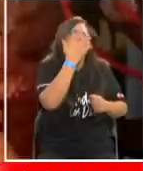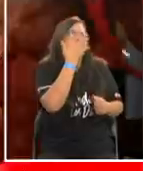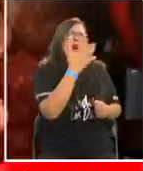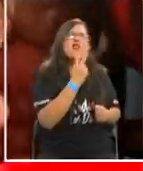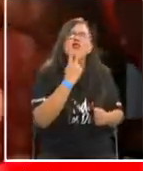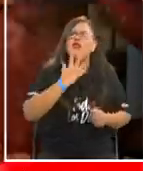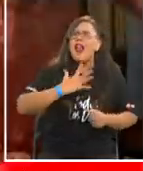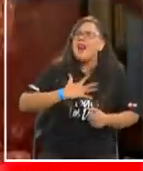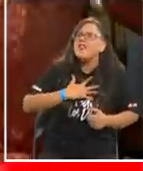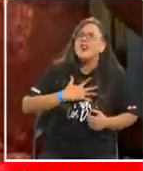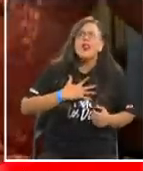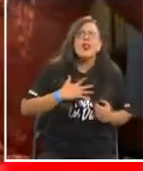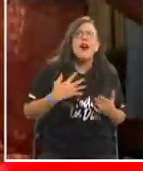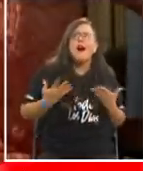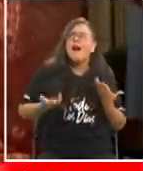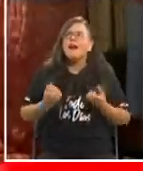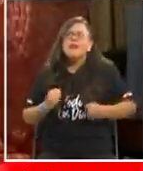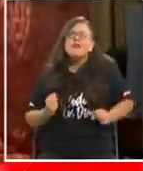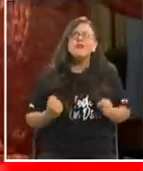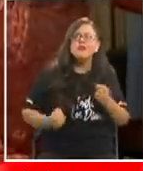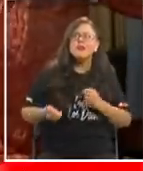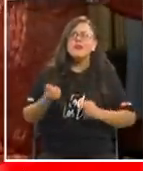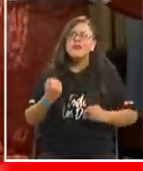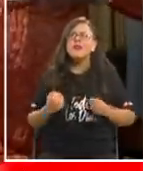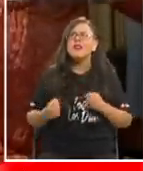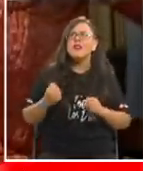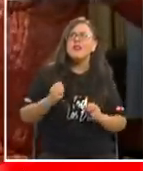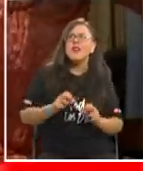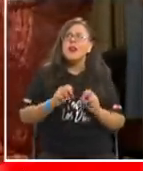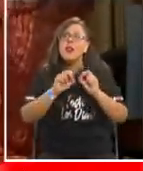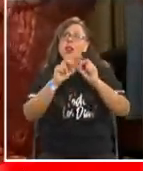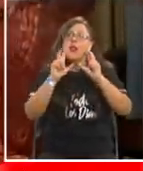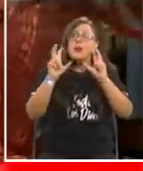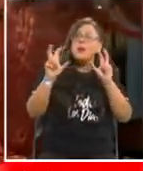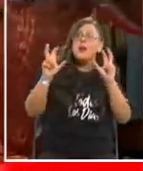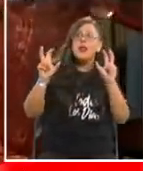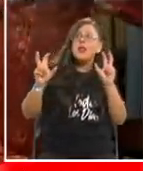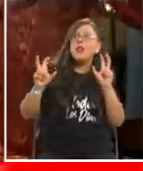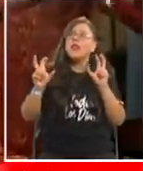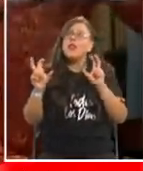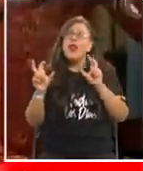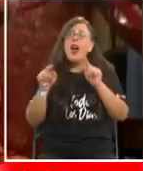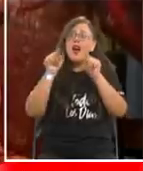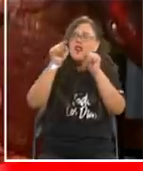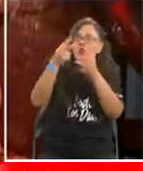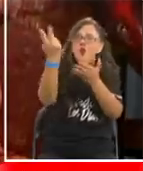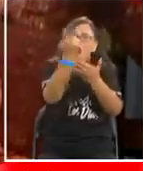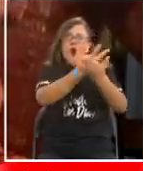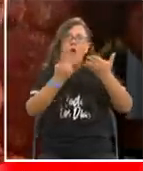cariño. La gente es buena